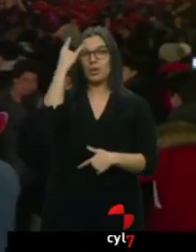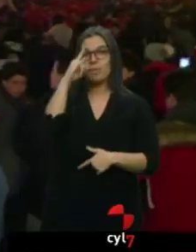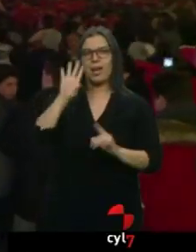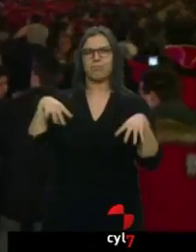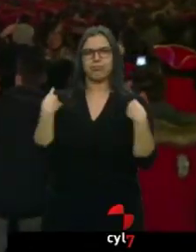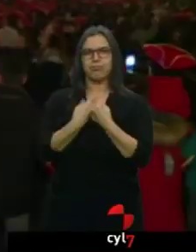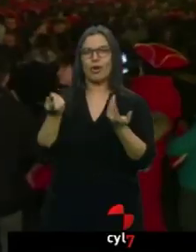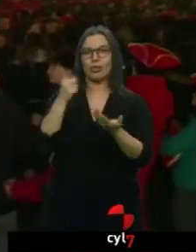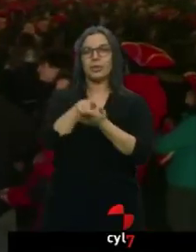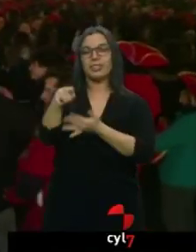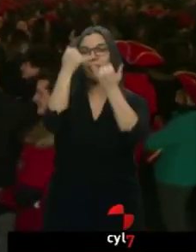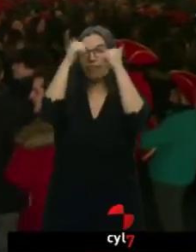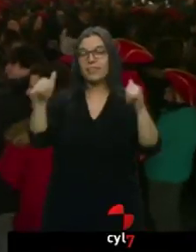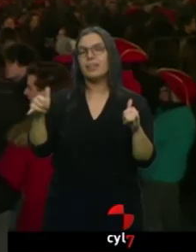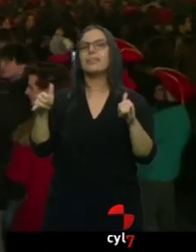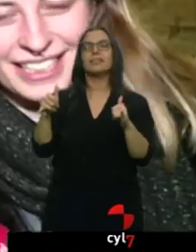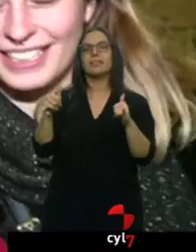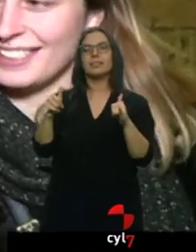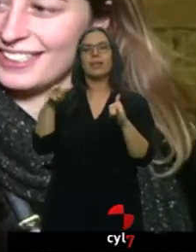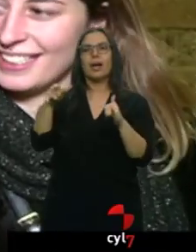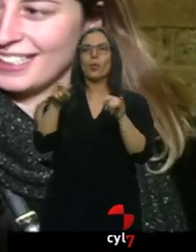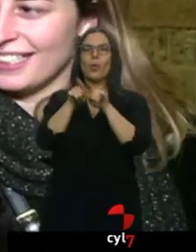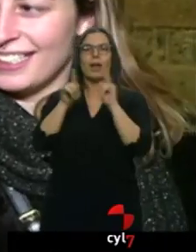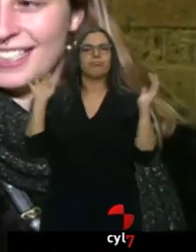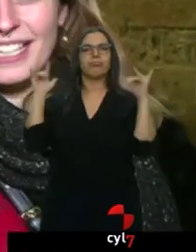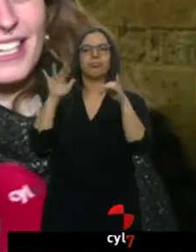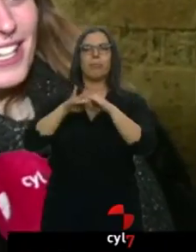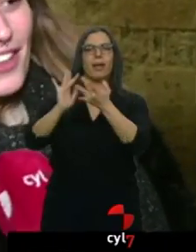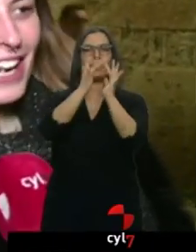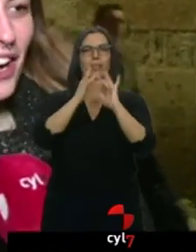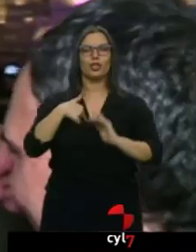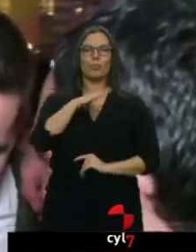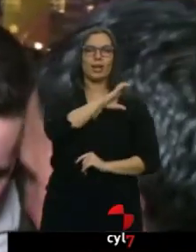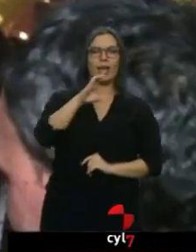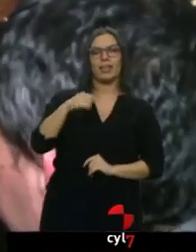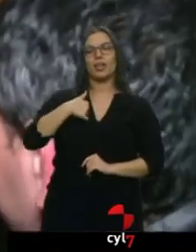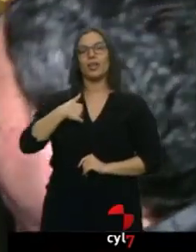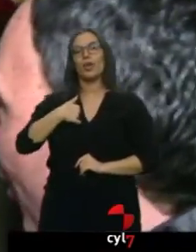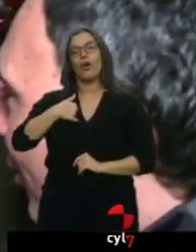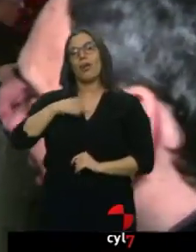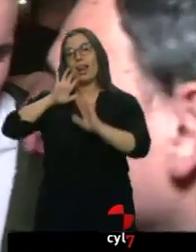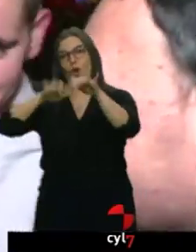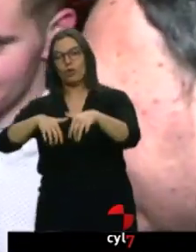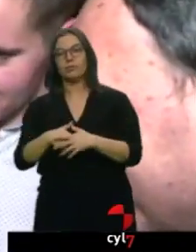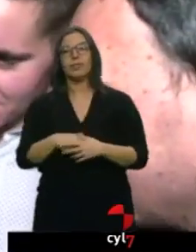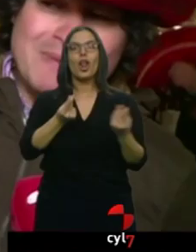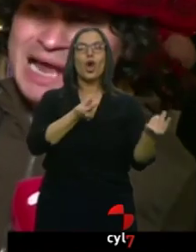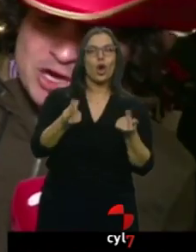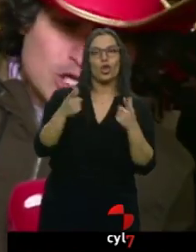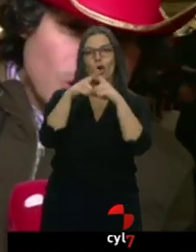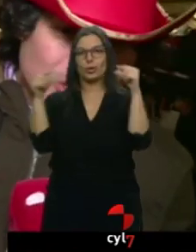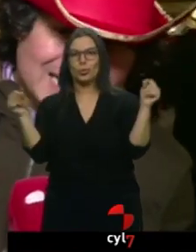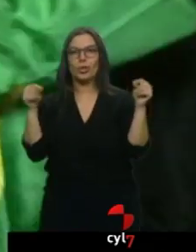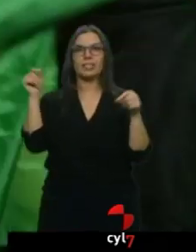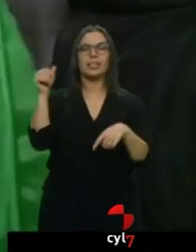fiesta que sobre todo es un gran punto de encuentro. Yo soy de Cáceres, de un pueblito y yo de León. De Logroño. Asturias. De Vigo. Es